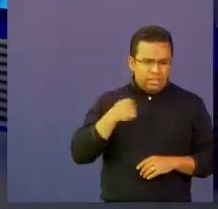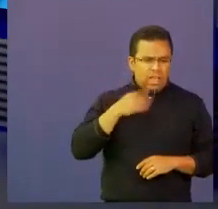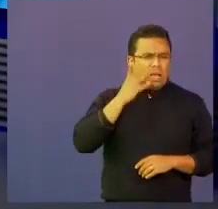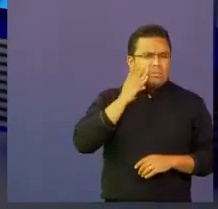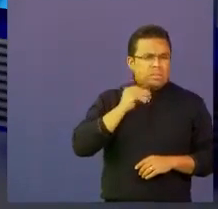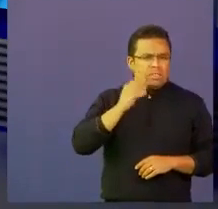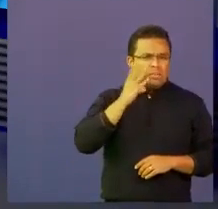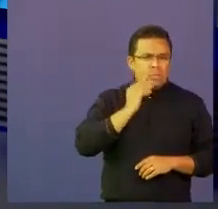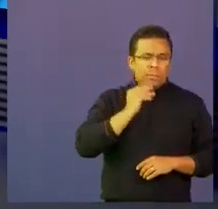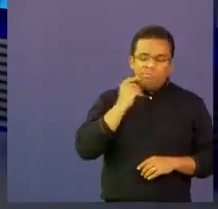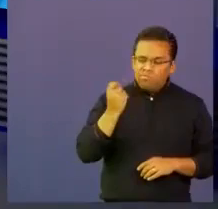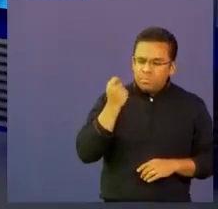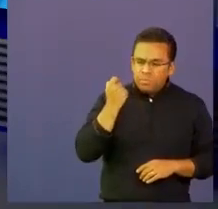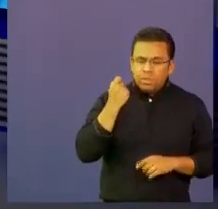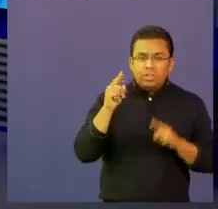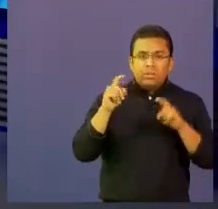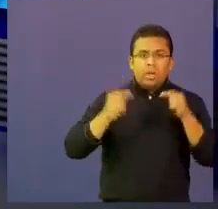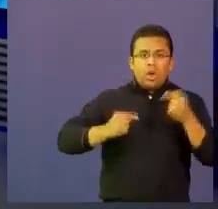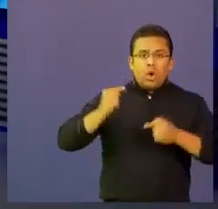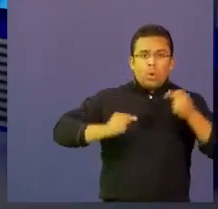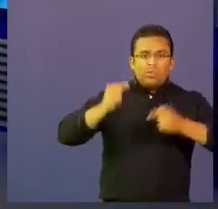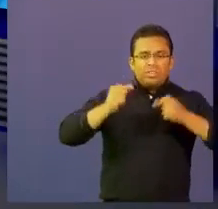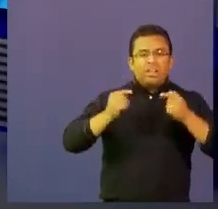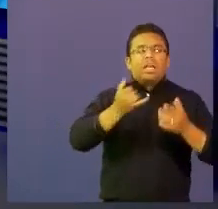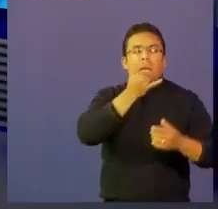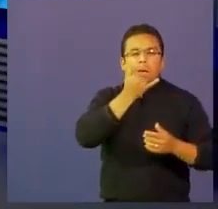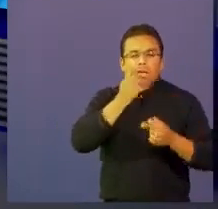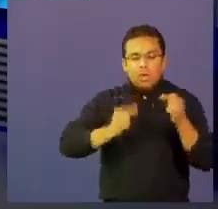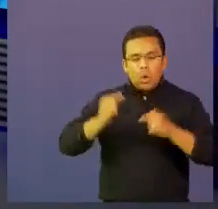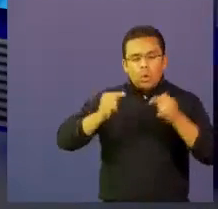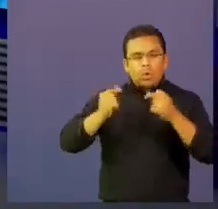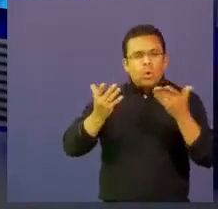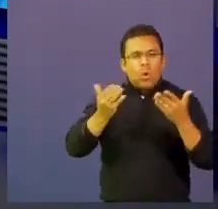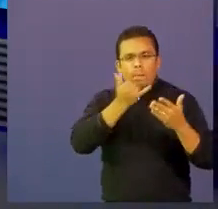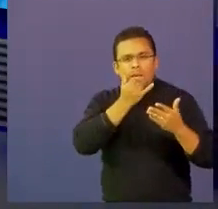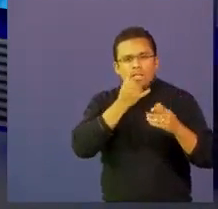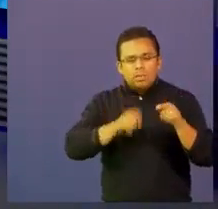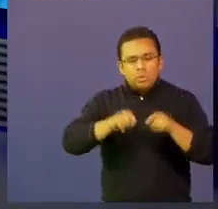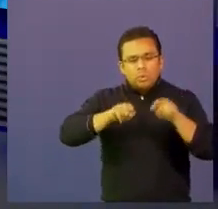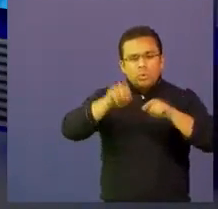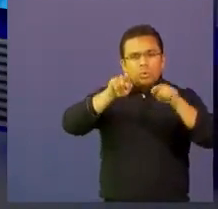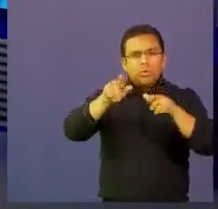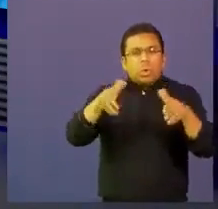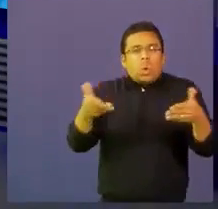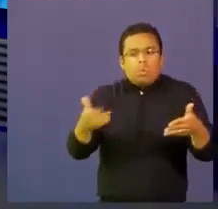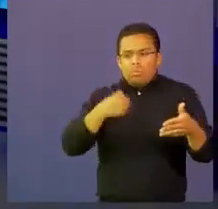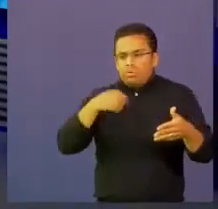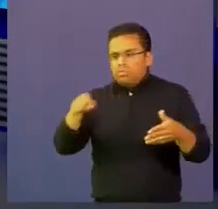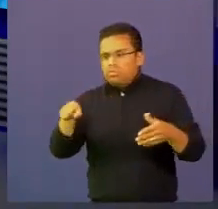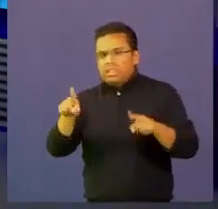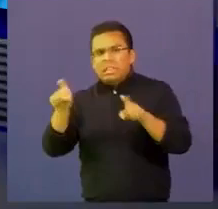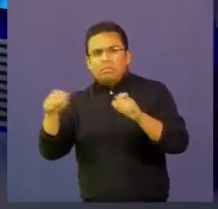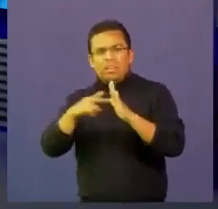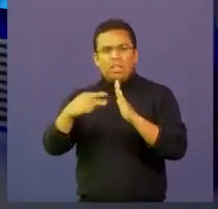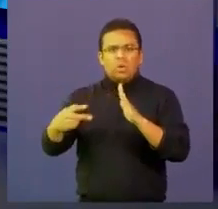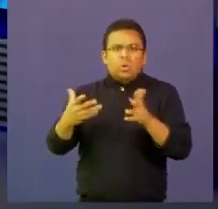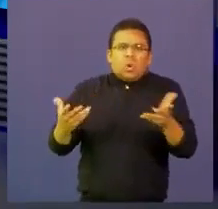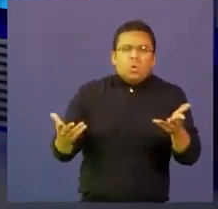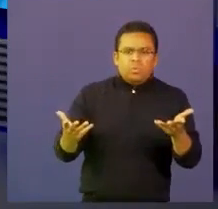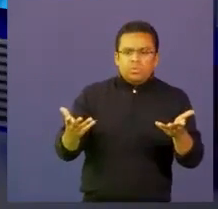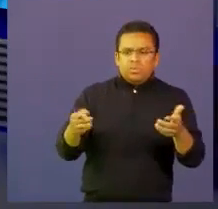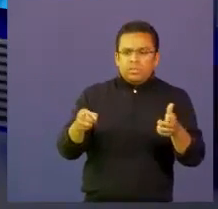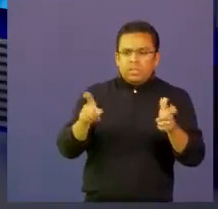poco concursando. Cuéntame de ese concurso y cuéntame cuáles estuvieron muy cercanas a la tecnología que